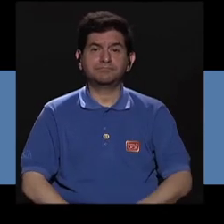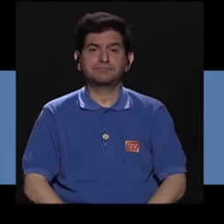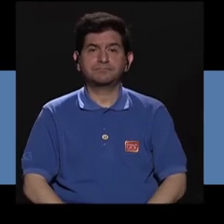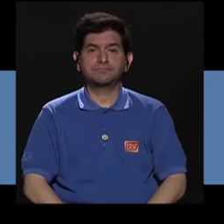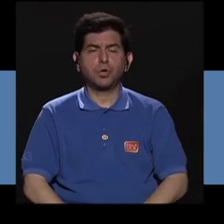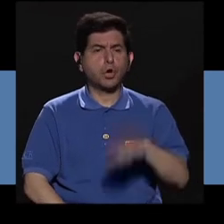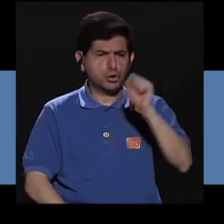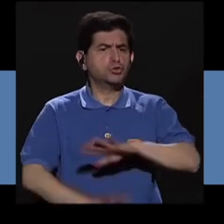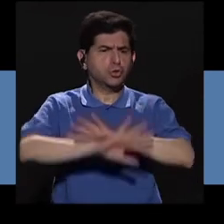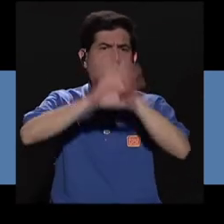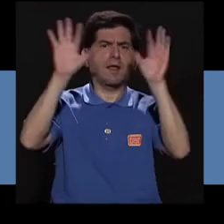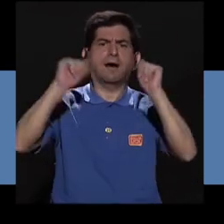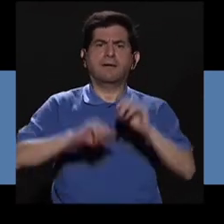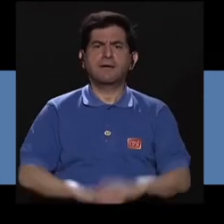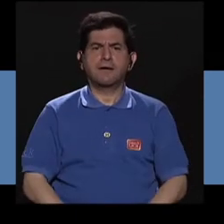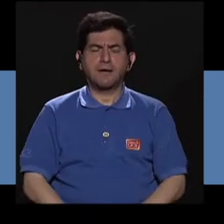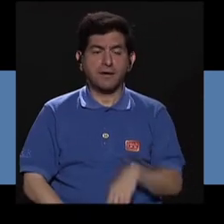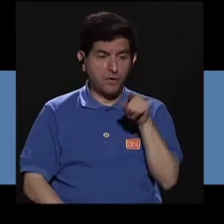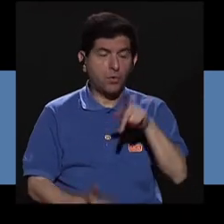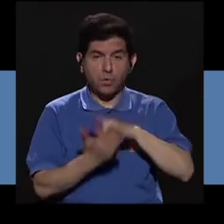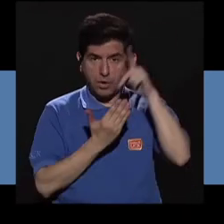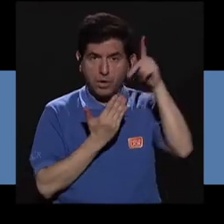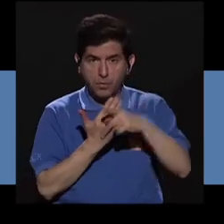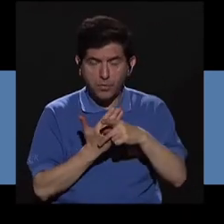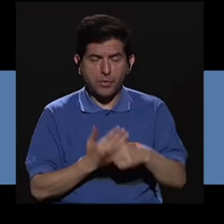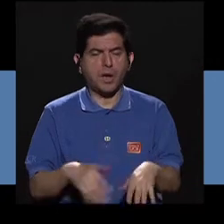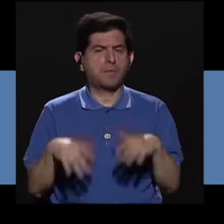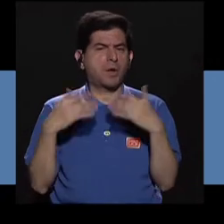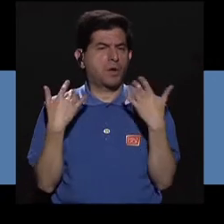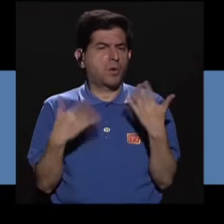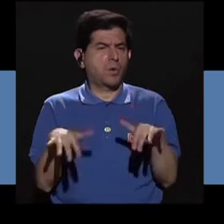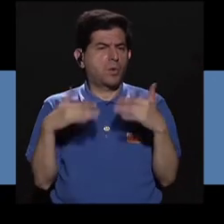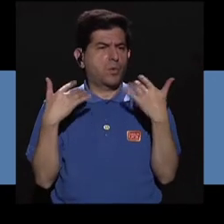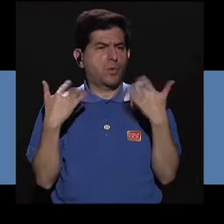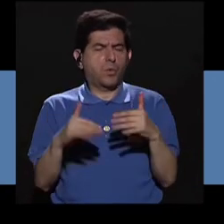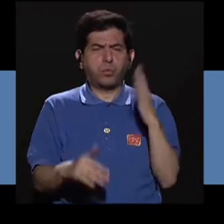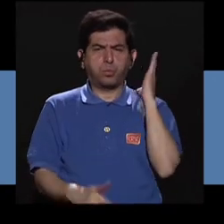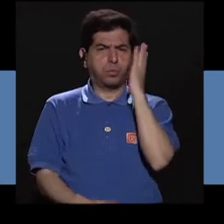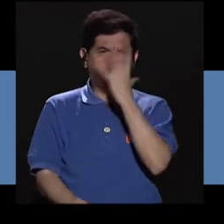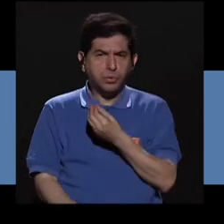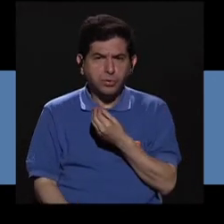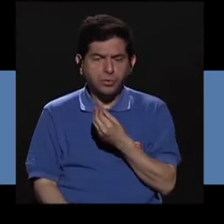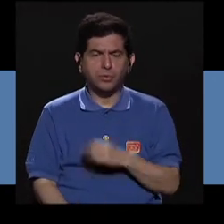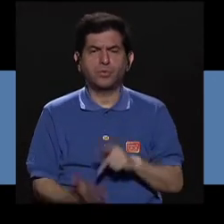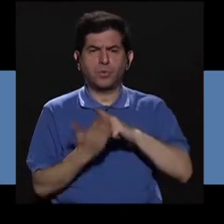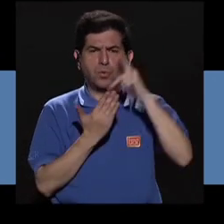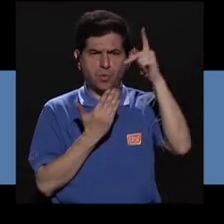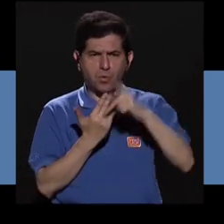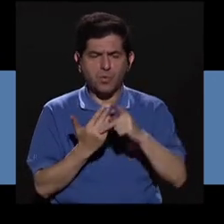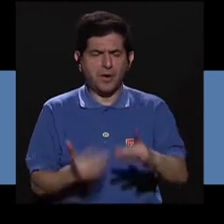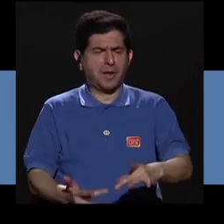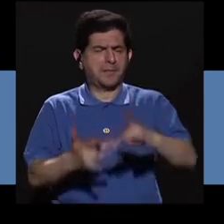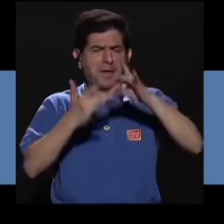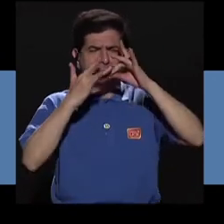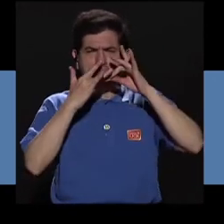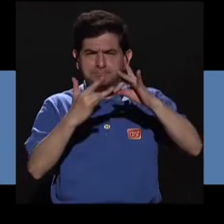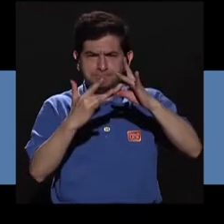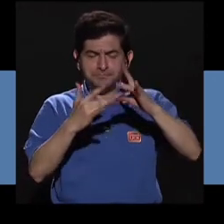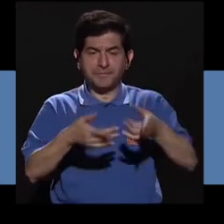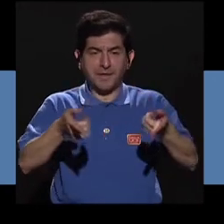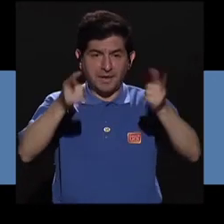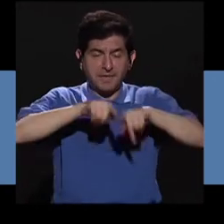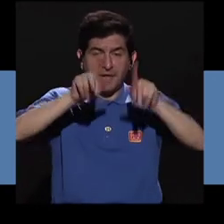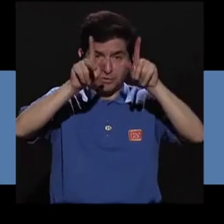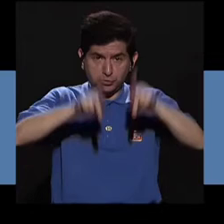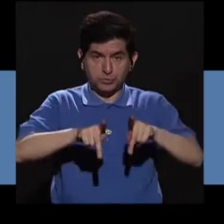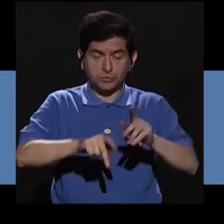Claro que sí. Este programa es sumamente bonito, es un programa muy especial. De hecho, las